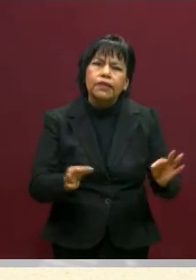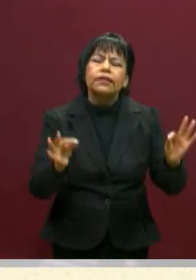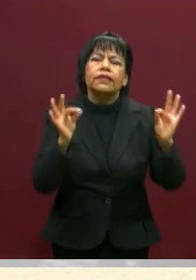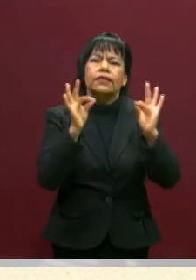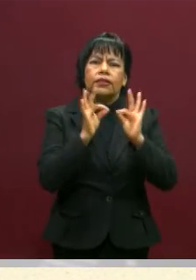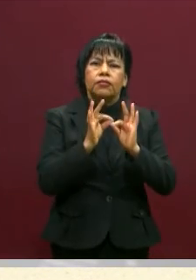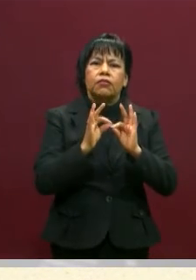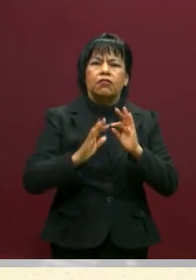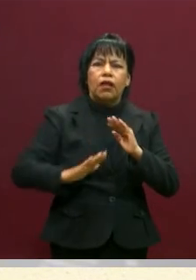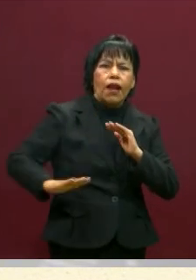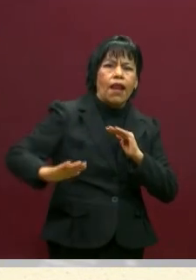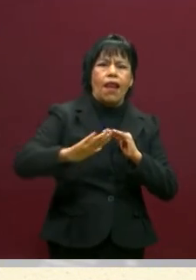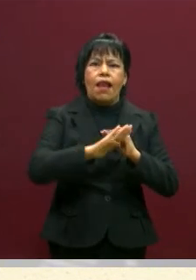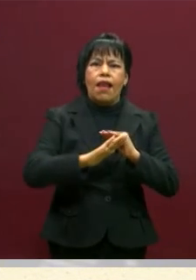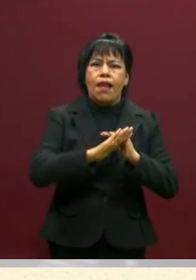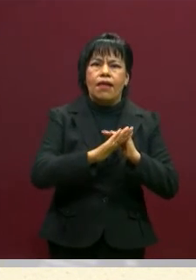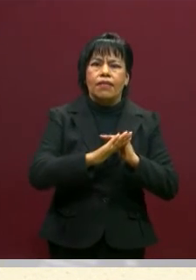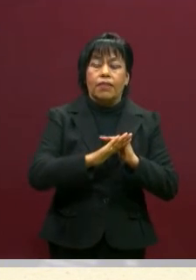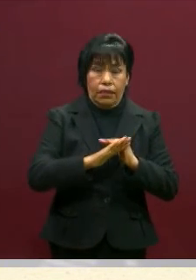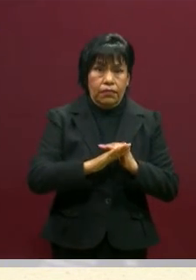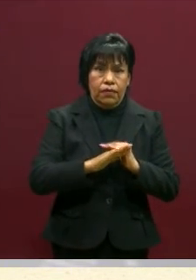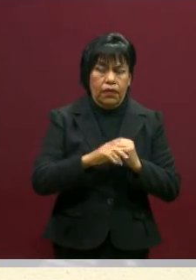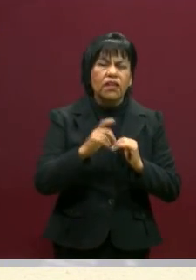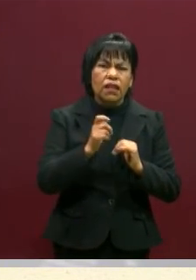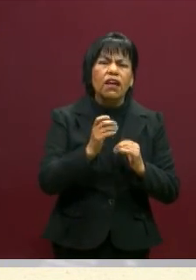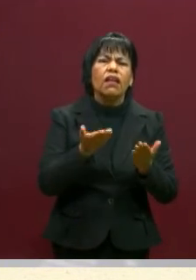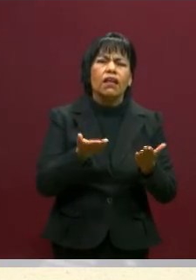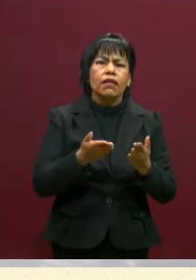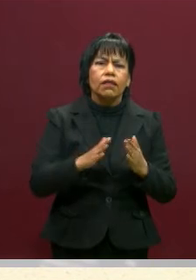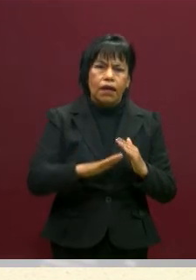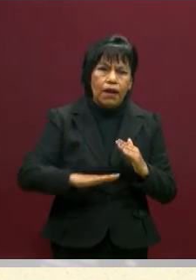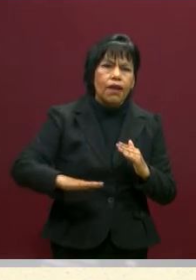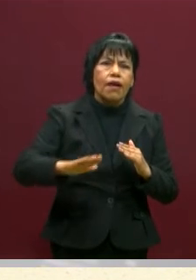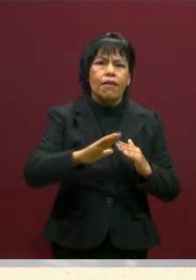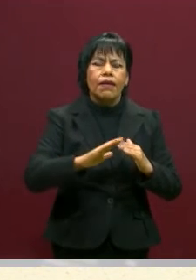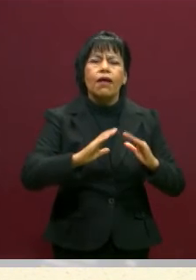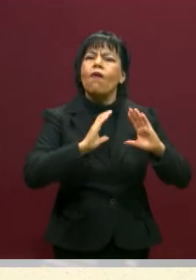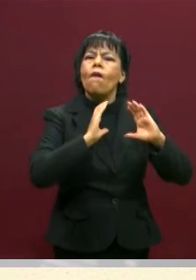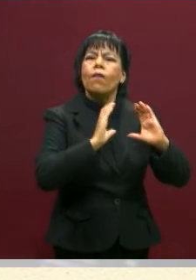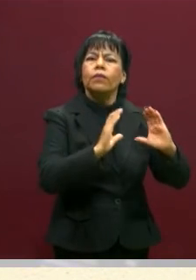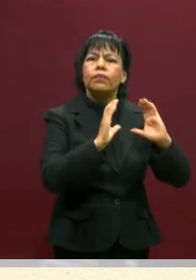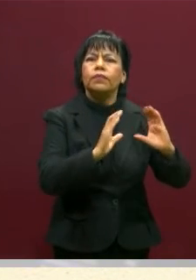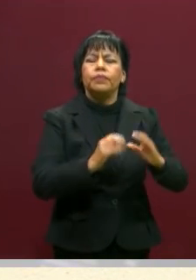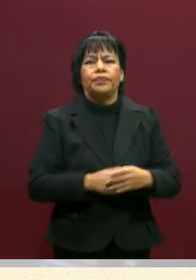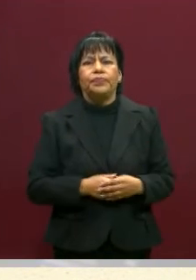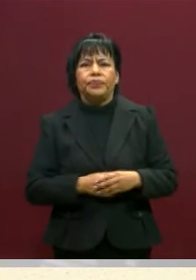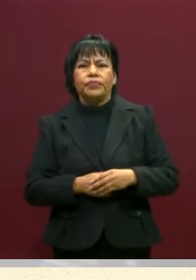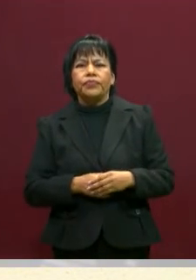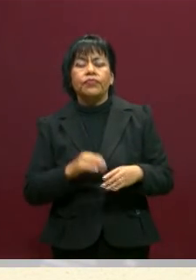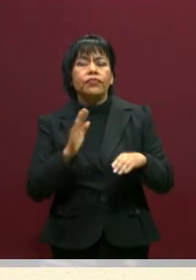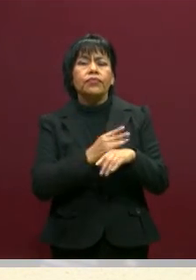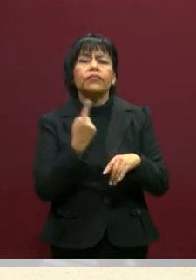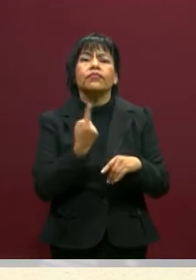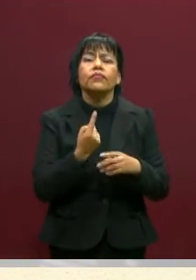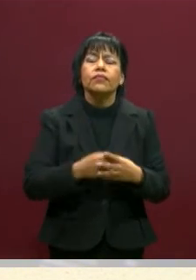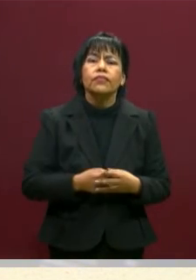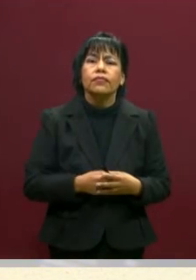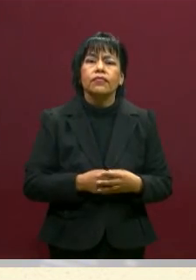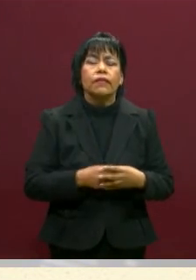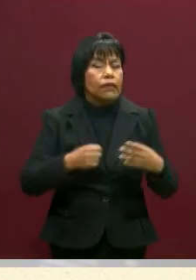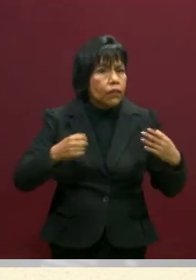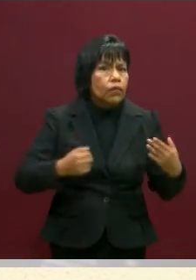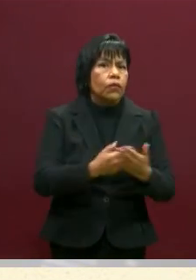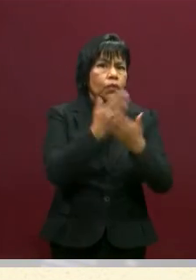de base tenemos. Y de base tenemos el cuidado, ¿verdad? Porque desde que